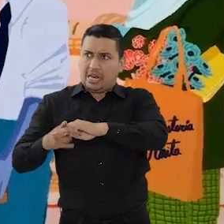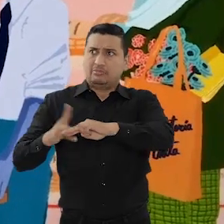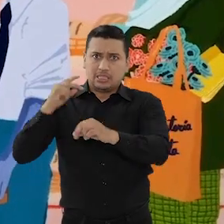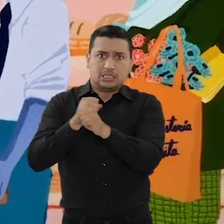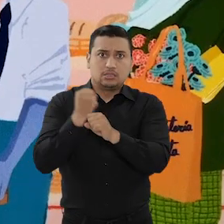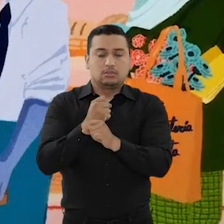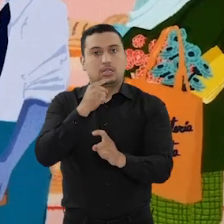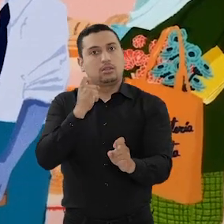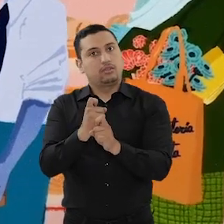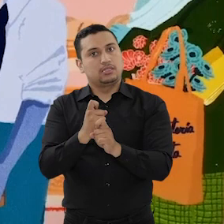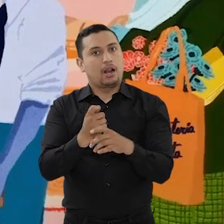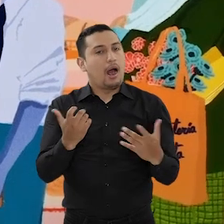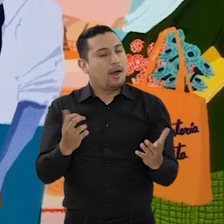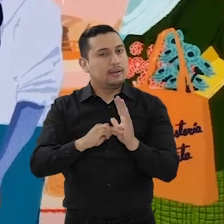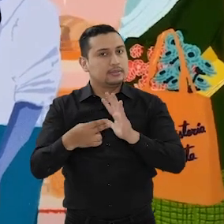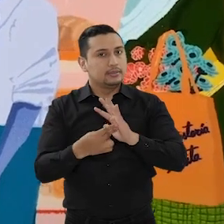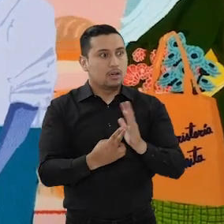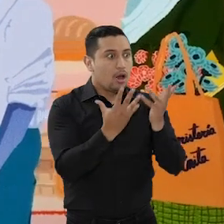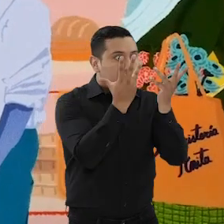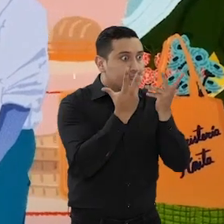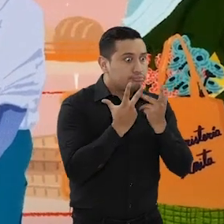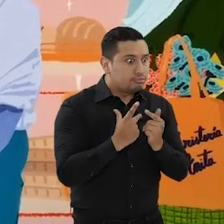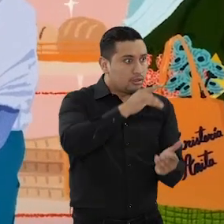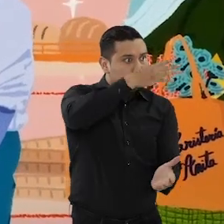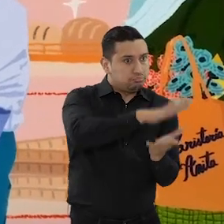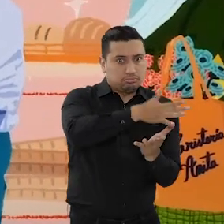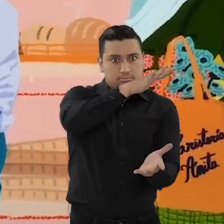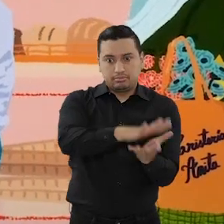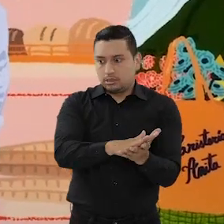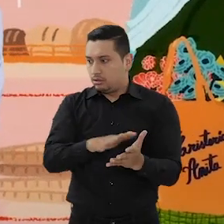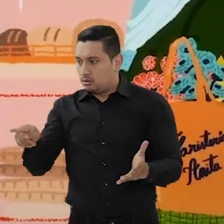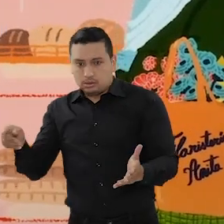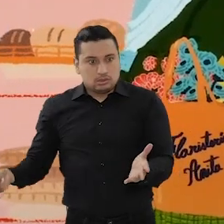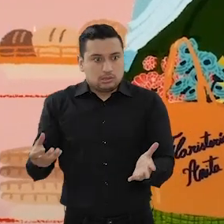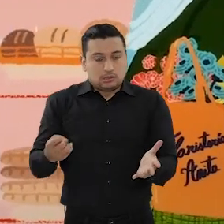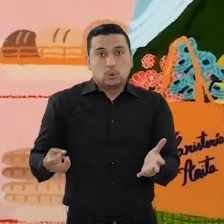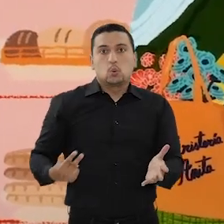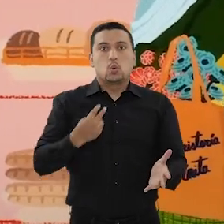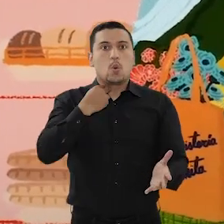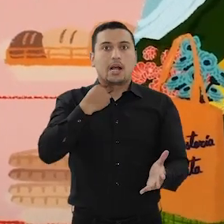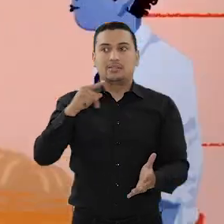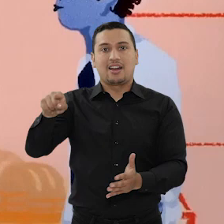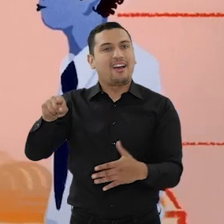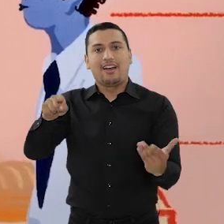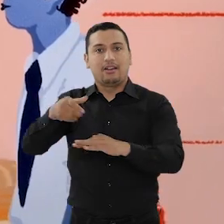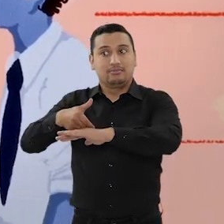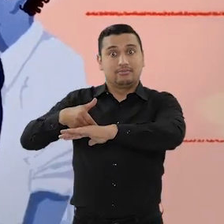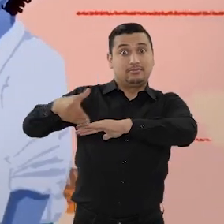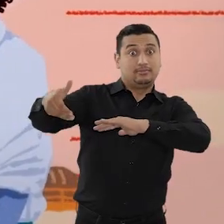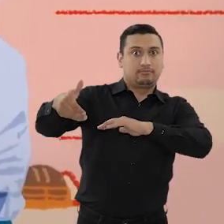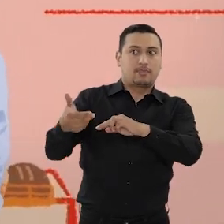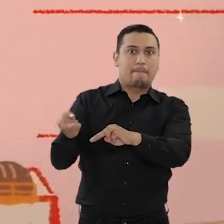Llegará el momento en que simplemente no habrá suficientes bienes y servicios para ofrecerles a todos los que quieren comprar. La